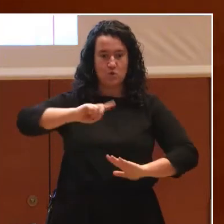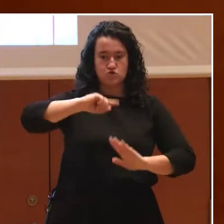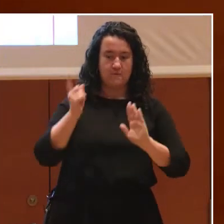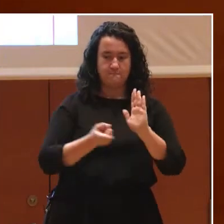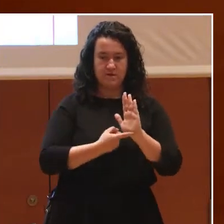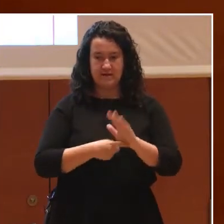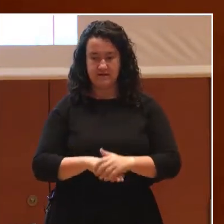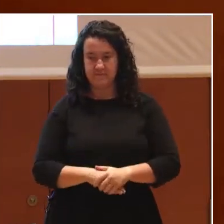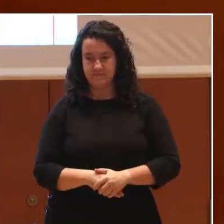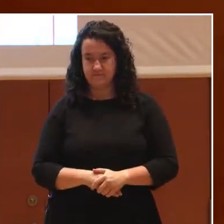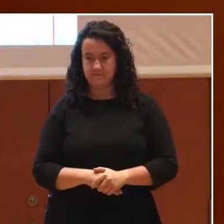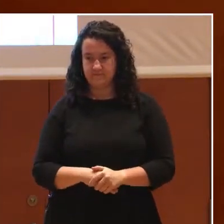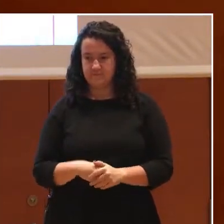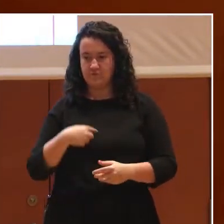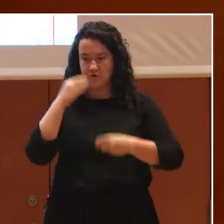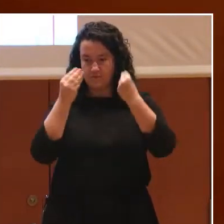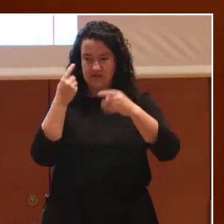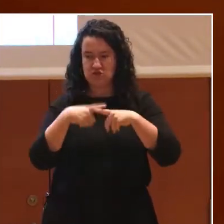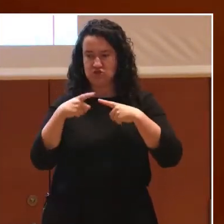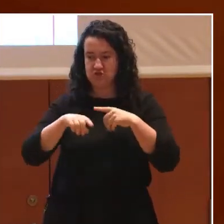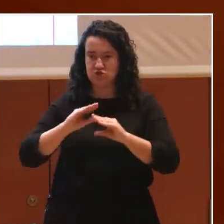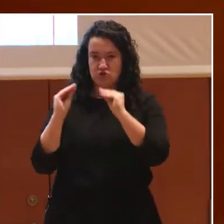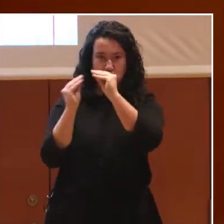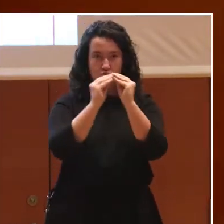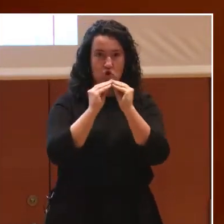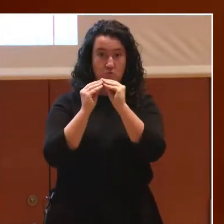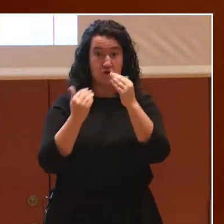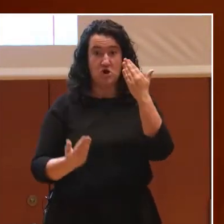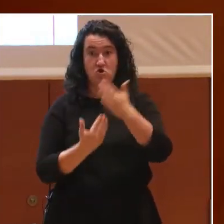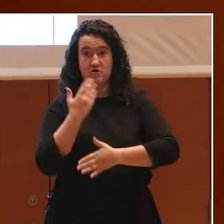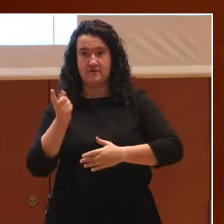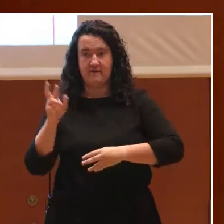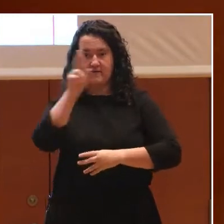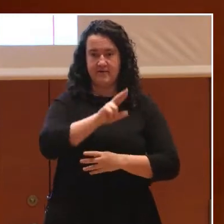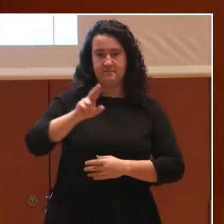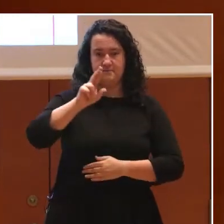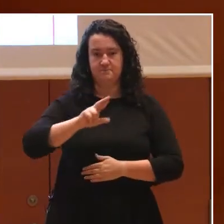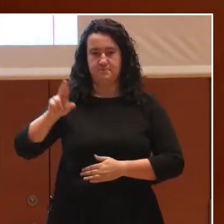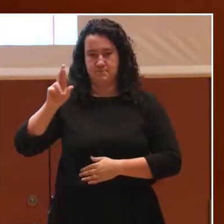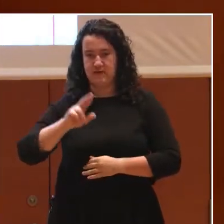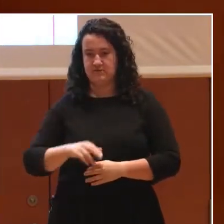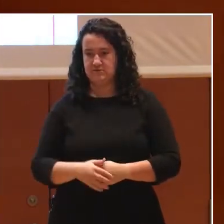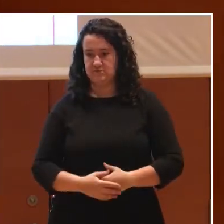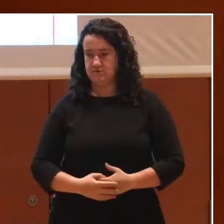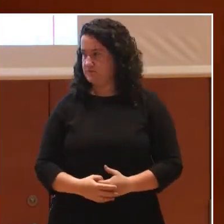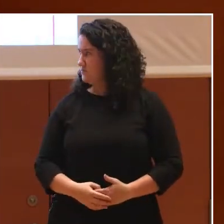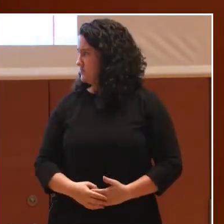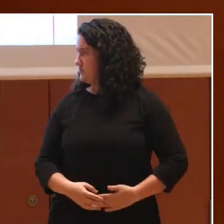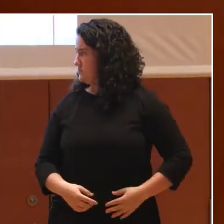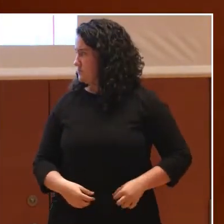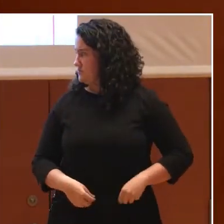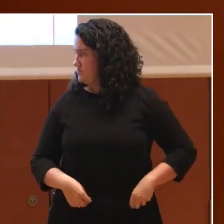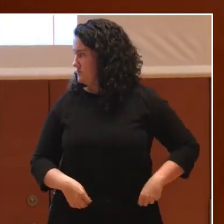¿Cuáles son los elementos comunes que hemos estado repasando durante toda la jornada? No voy a poder, ni lo pretendo,